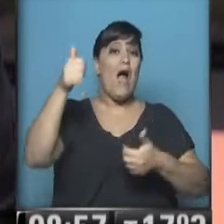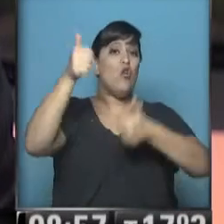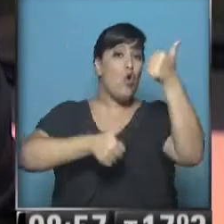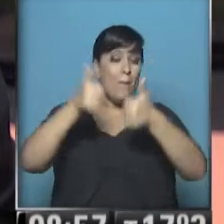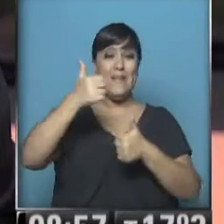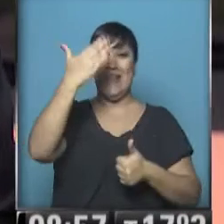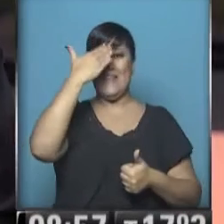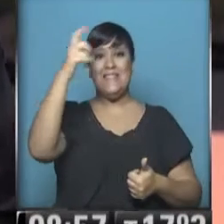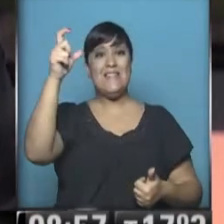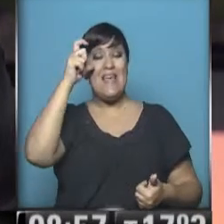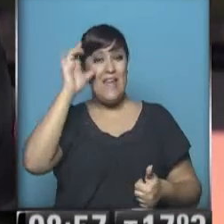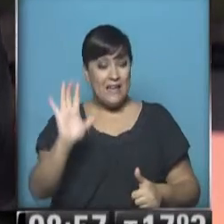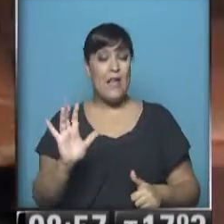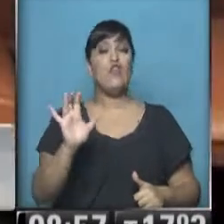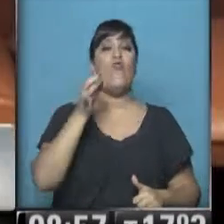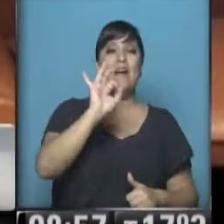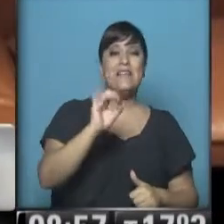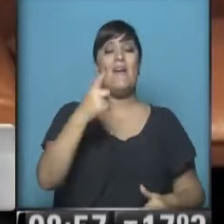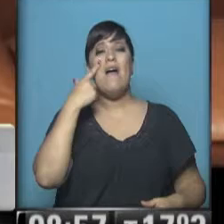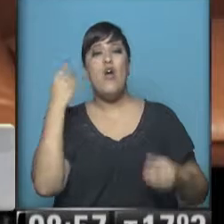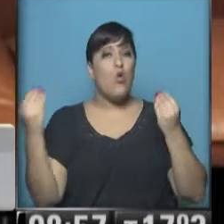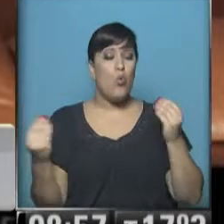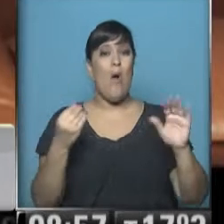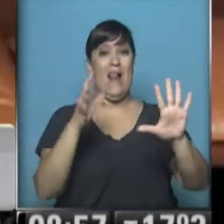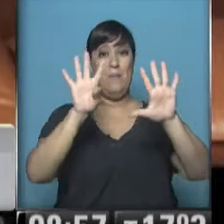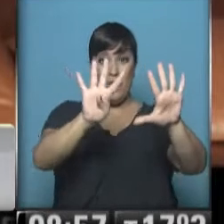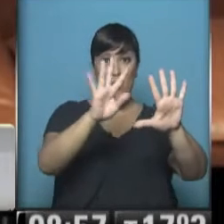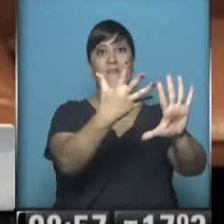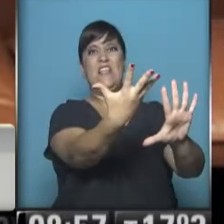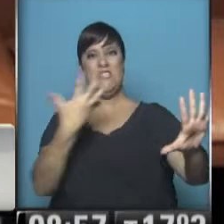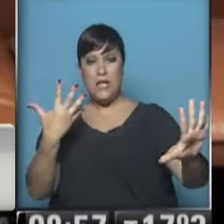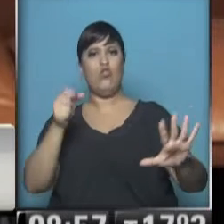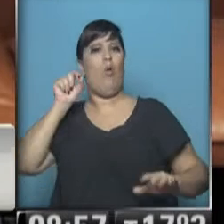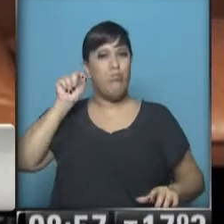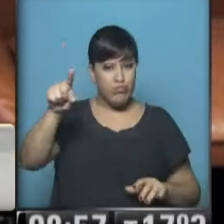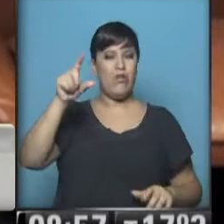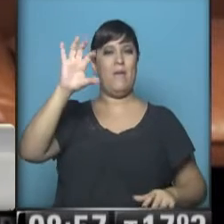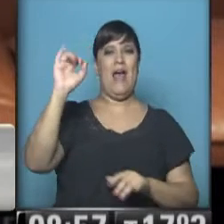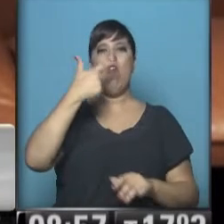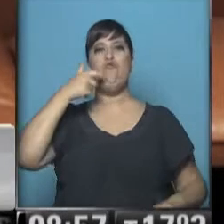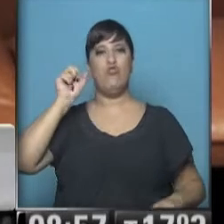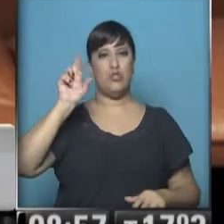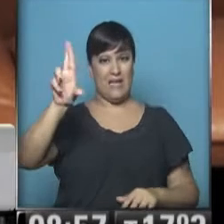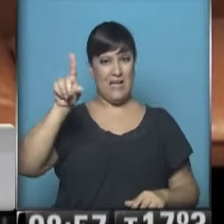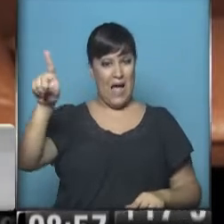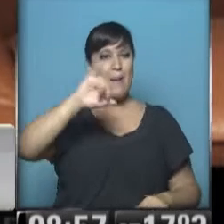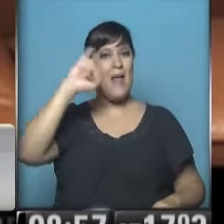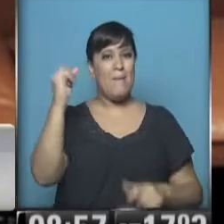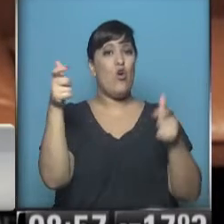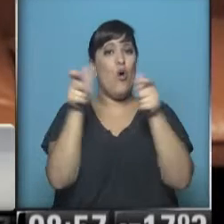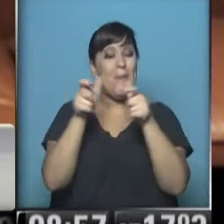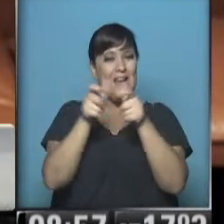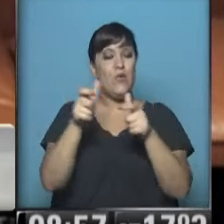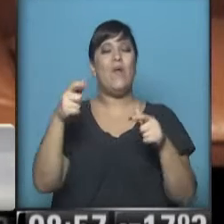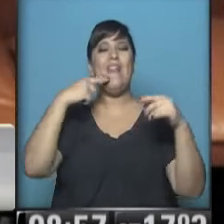15 de enero, se sabrá el último corte, cuáles serán las cinco películas que van a quedar peleando por el Oscar en Mejor Película Hablada en Idioma